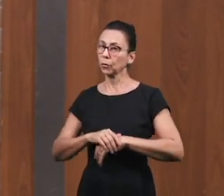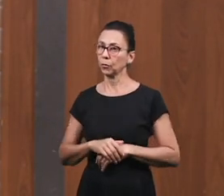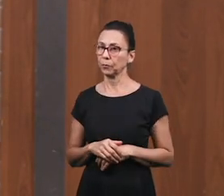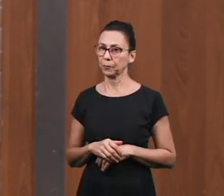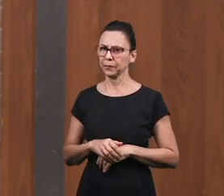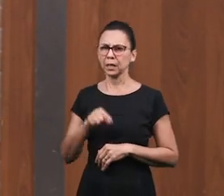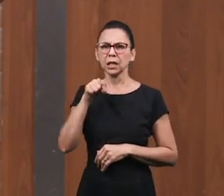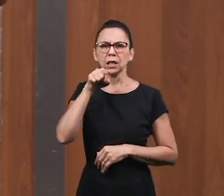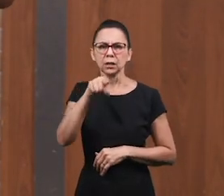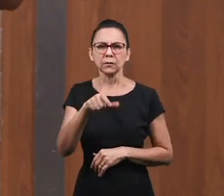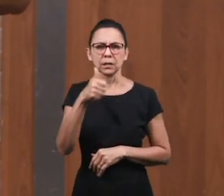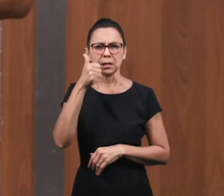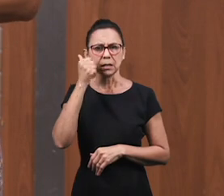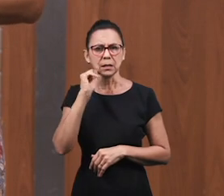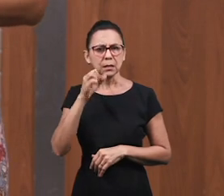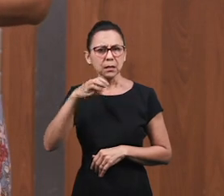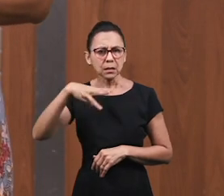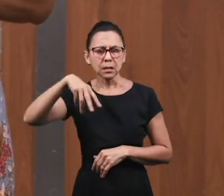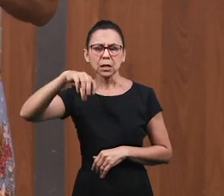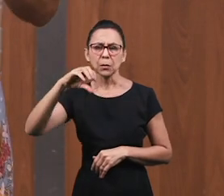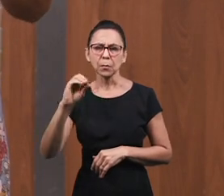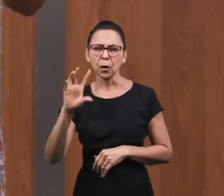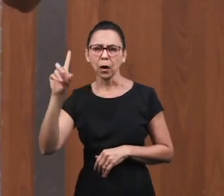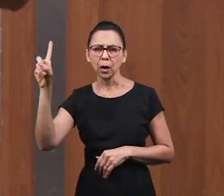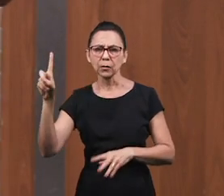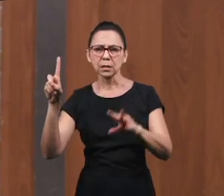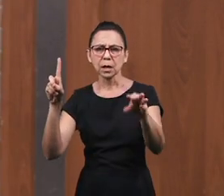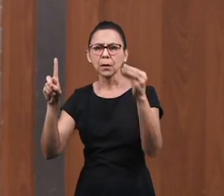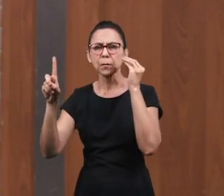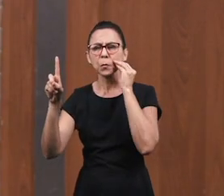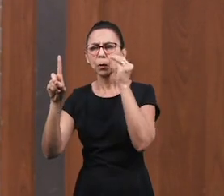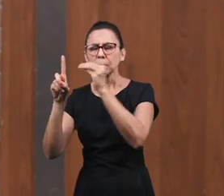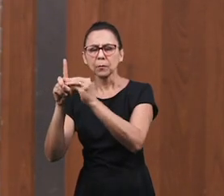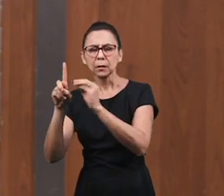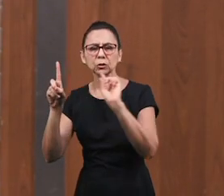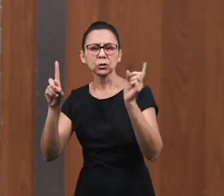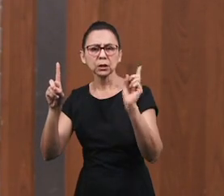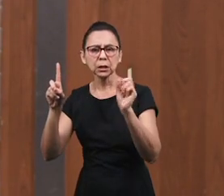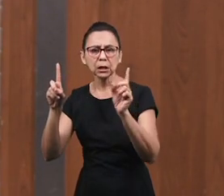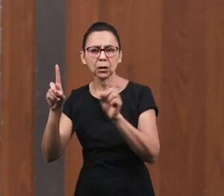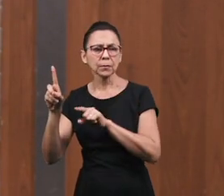Pero esta mujer No paró de besar mis pies